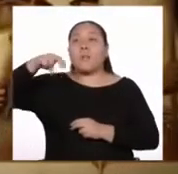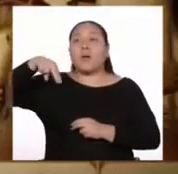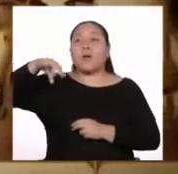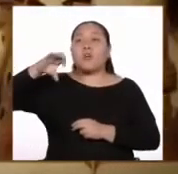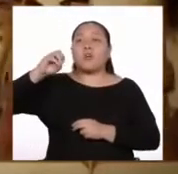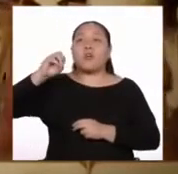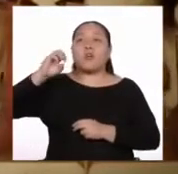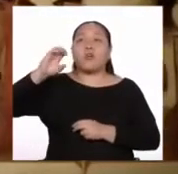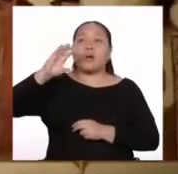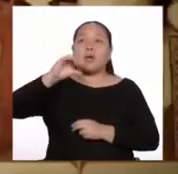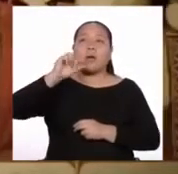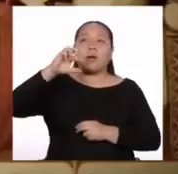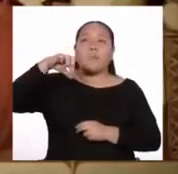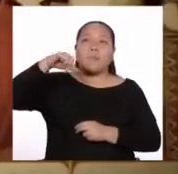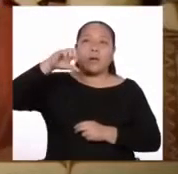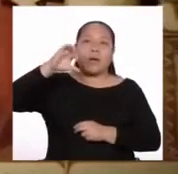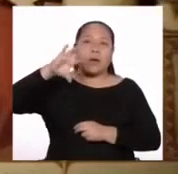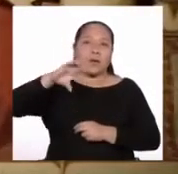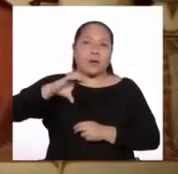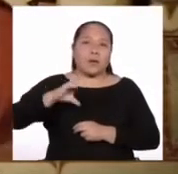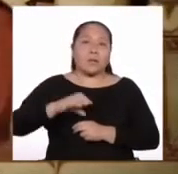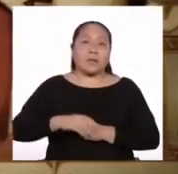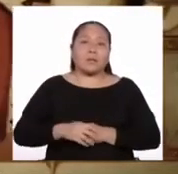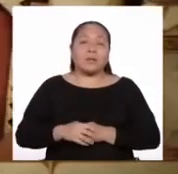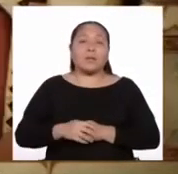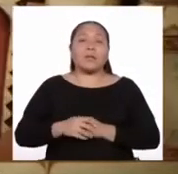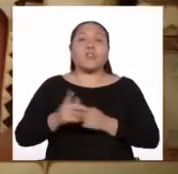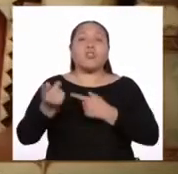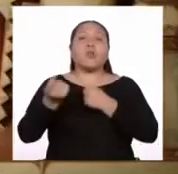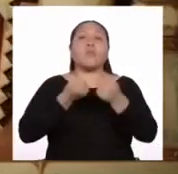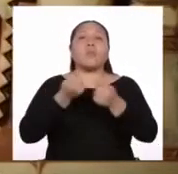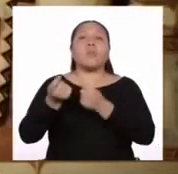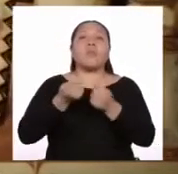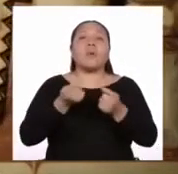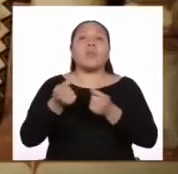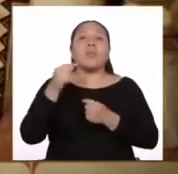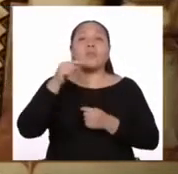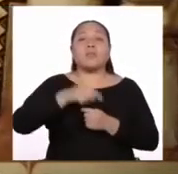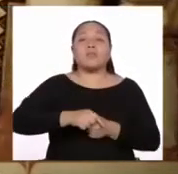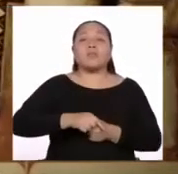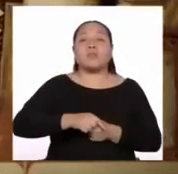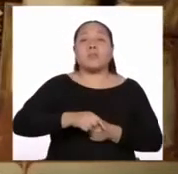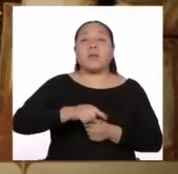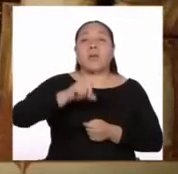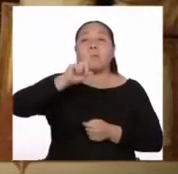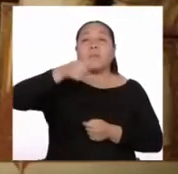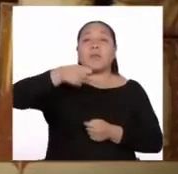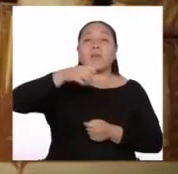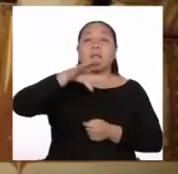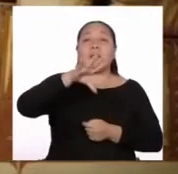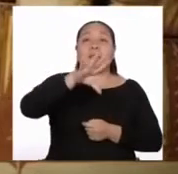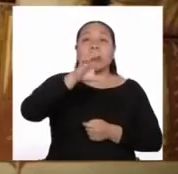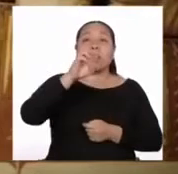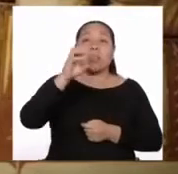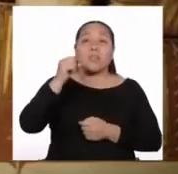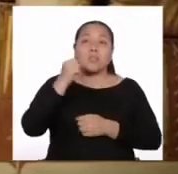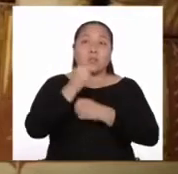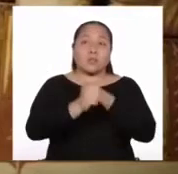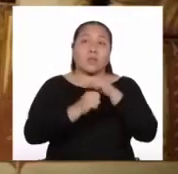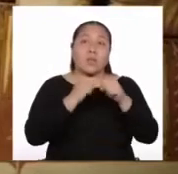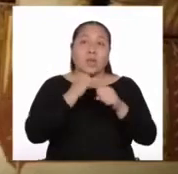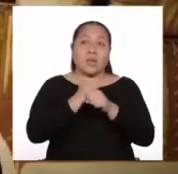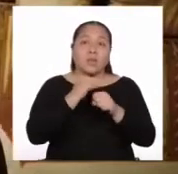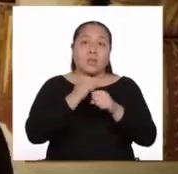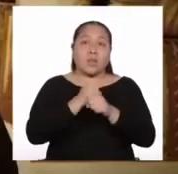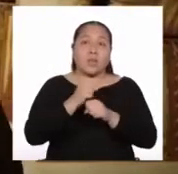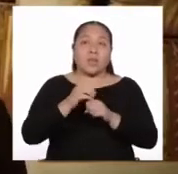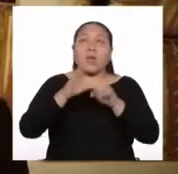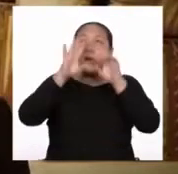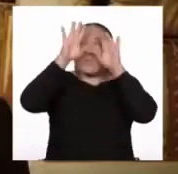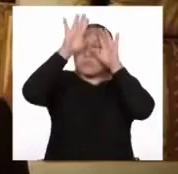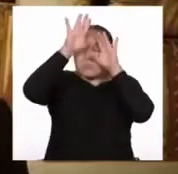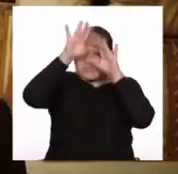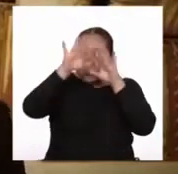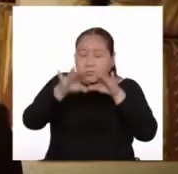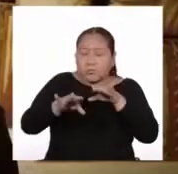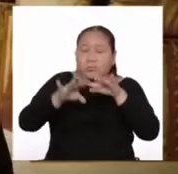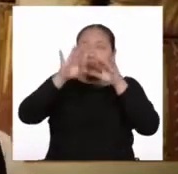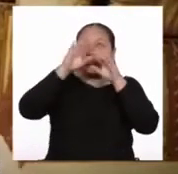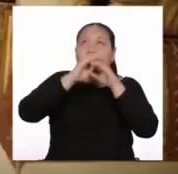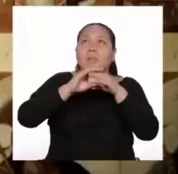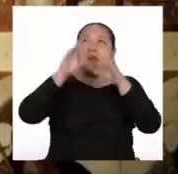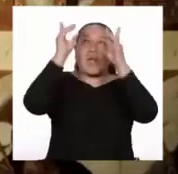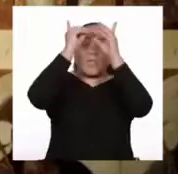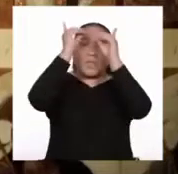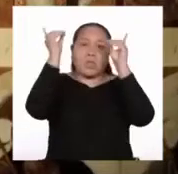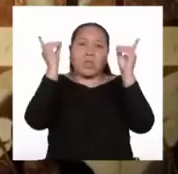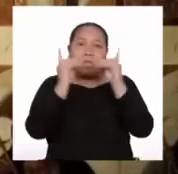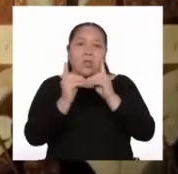señorearon la tierra durante 1515 años como reyes. Ellos comenzaron a adorar ídolos, huacas y